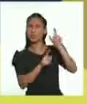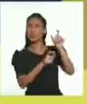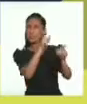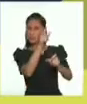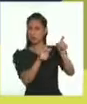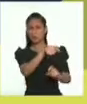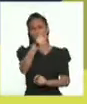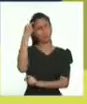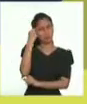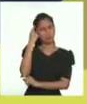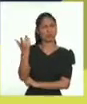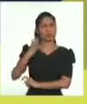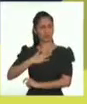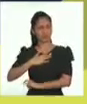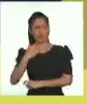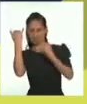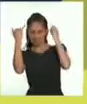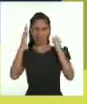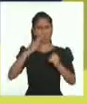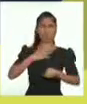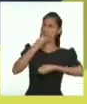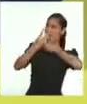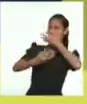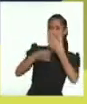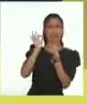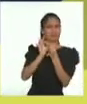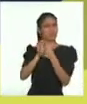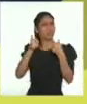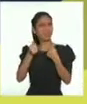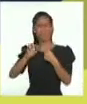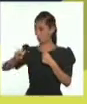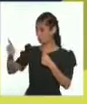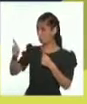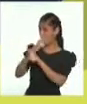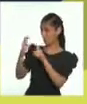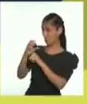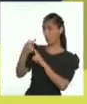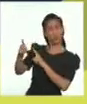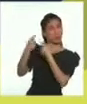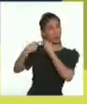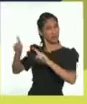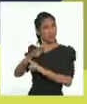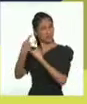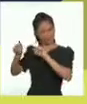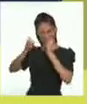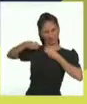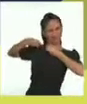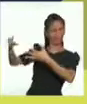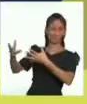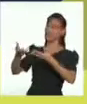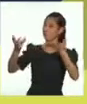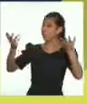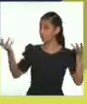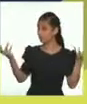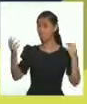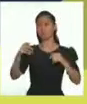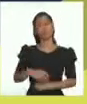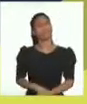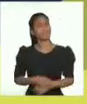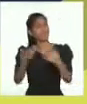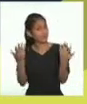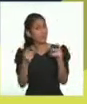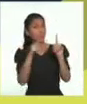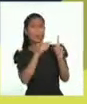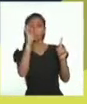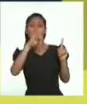creencia de que su manera de pensar, hablar y actuar son las únicas correctas, así que excluyen y menosprecian a las demás personas por no corresponder con sus modelos sociales.